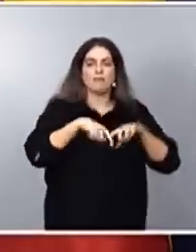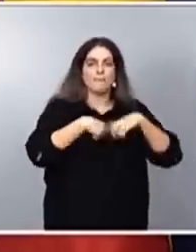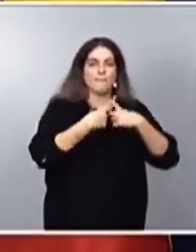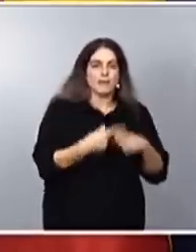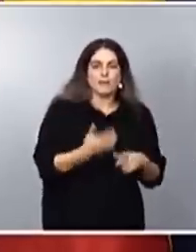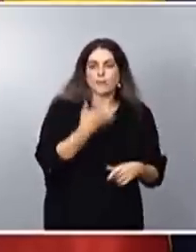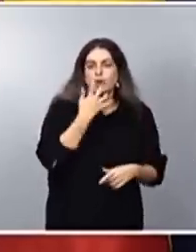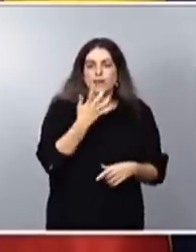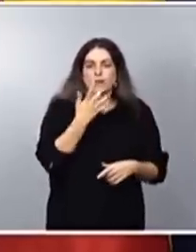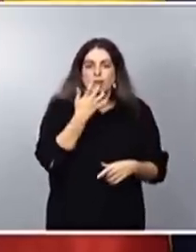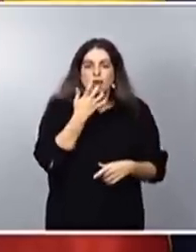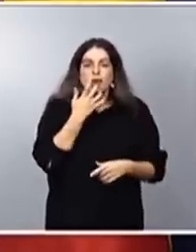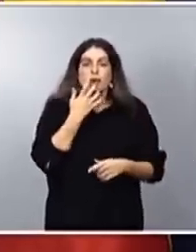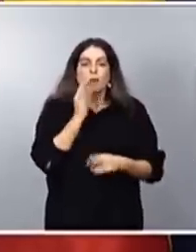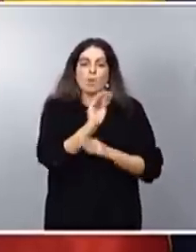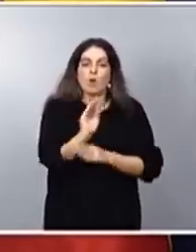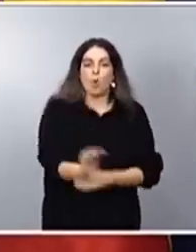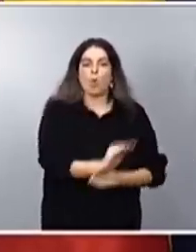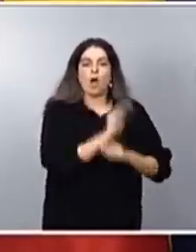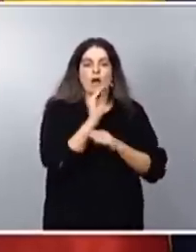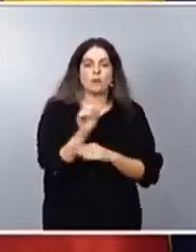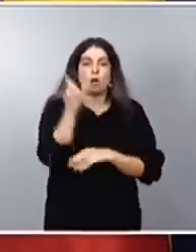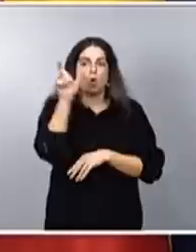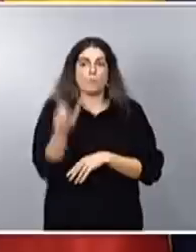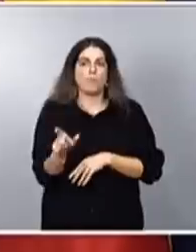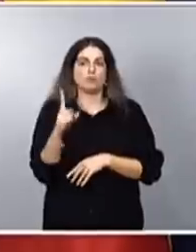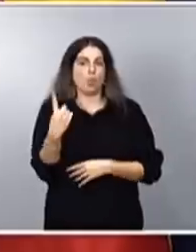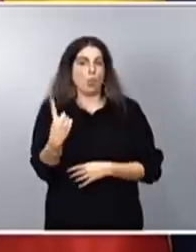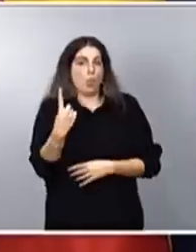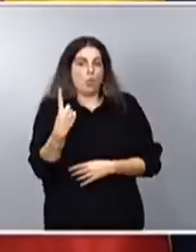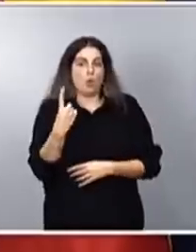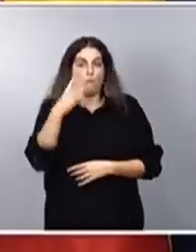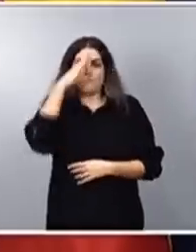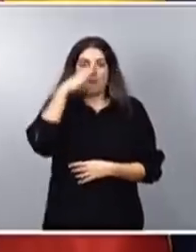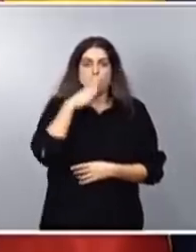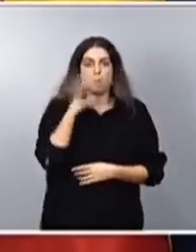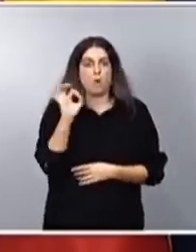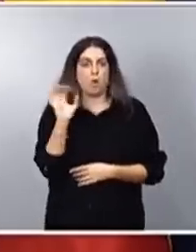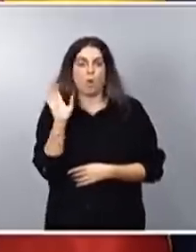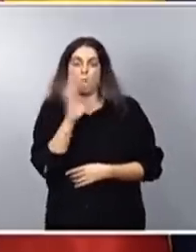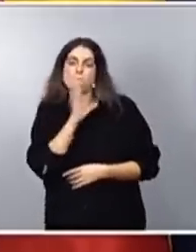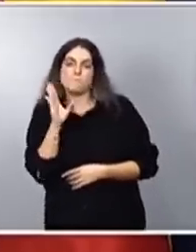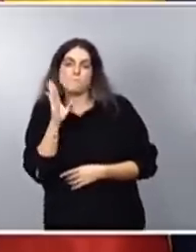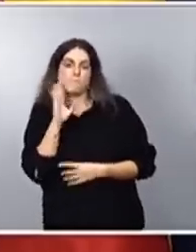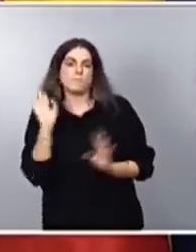custodia la tenga un único progenitor o, en el caso de que esté… Perdona,